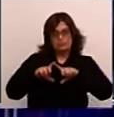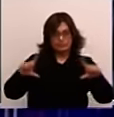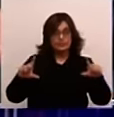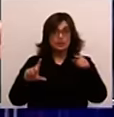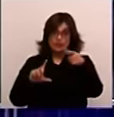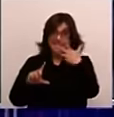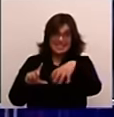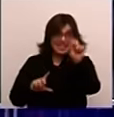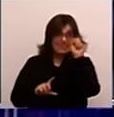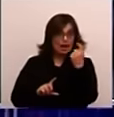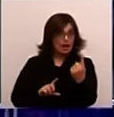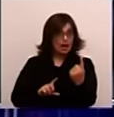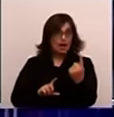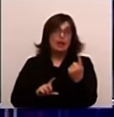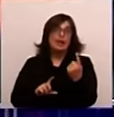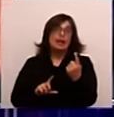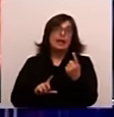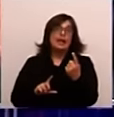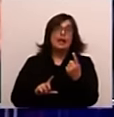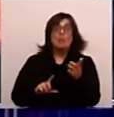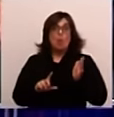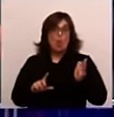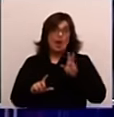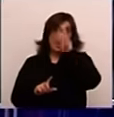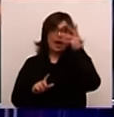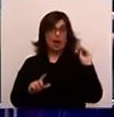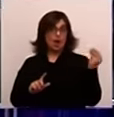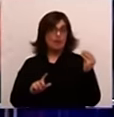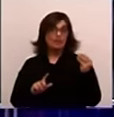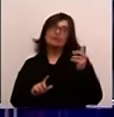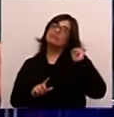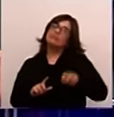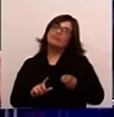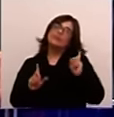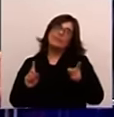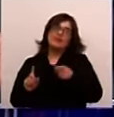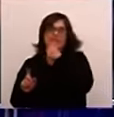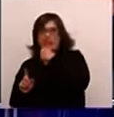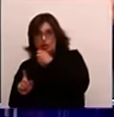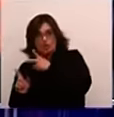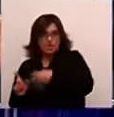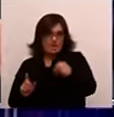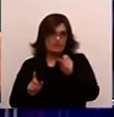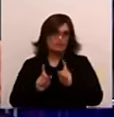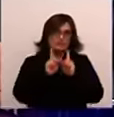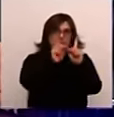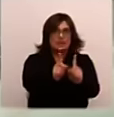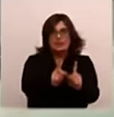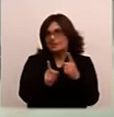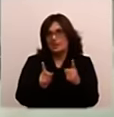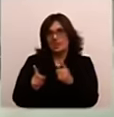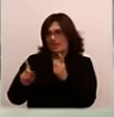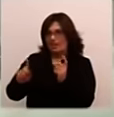se lleva una india joven, obligatoriamente tiene que llevarse un indio viejo. Claro, porque si no le quedaban de clavo todos los viejos.